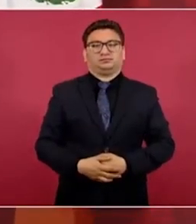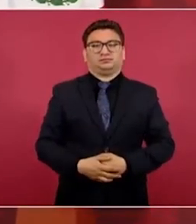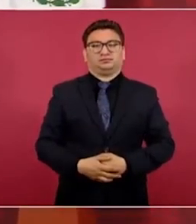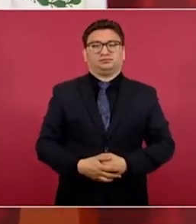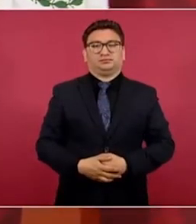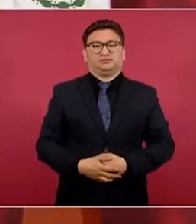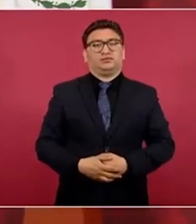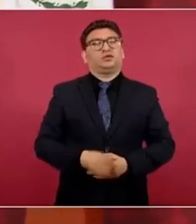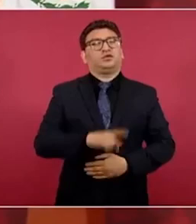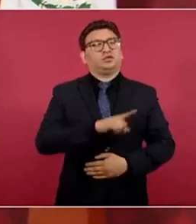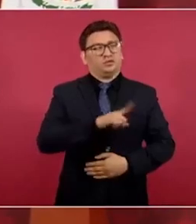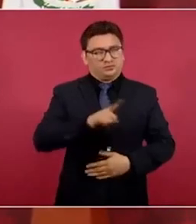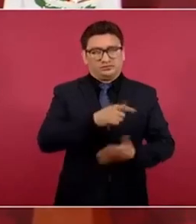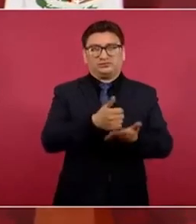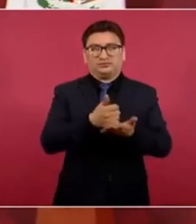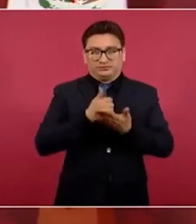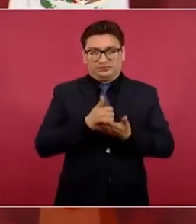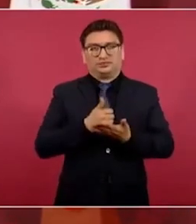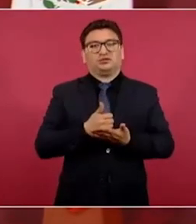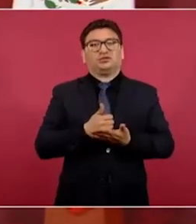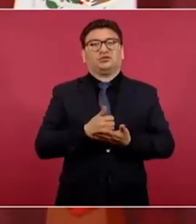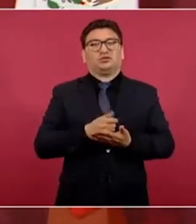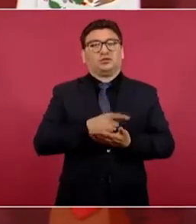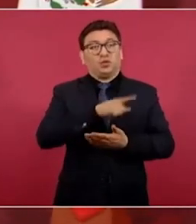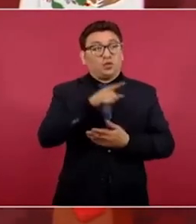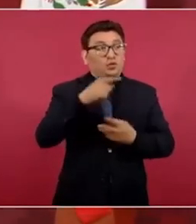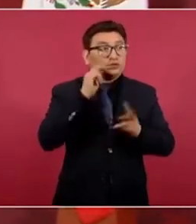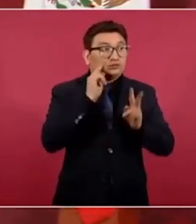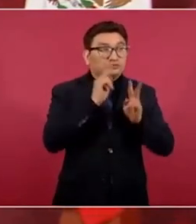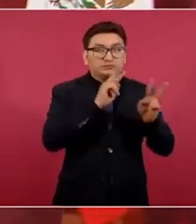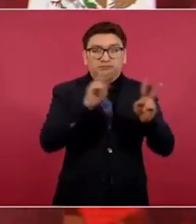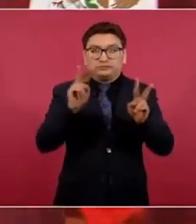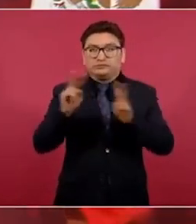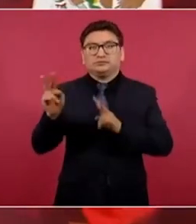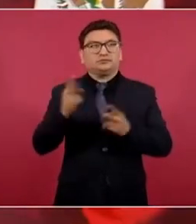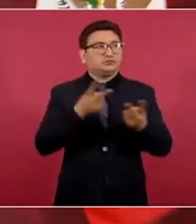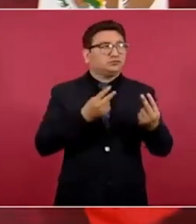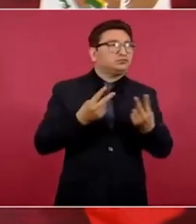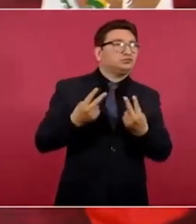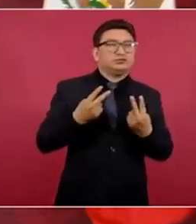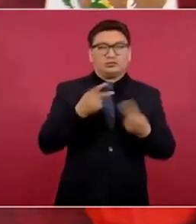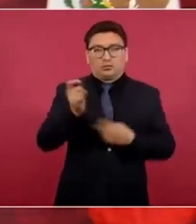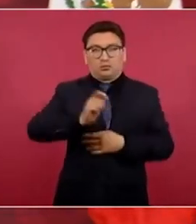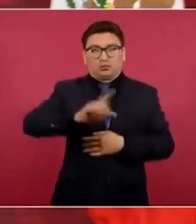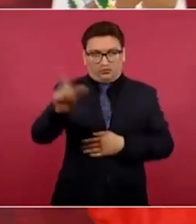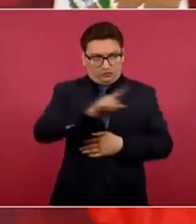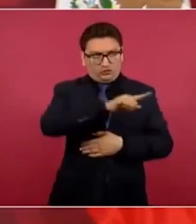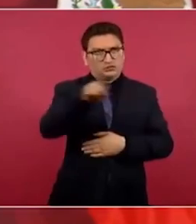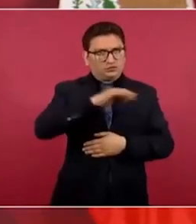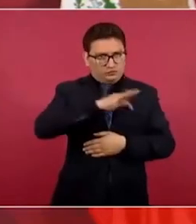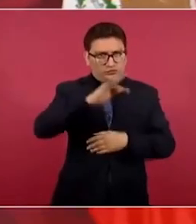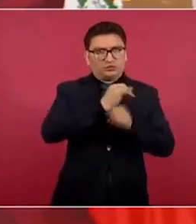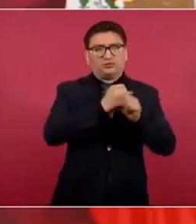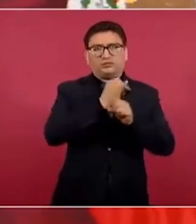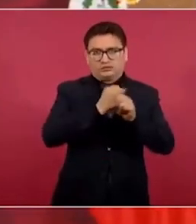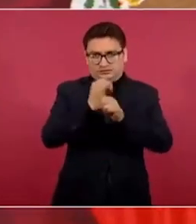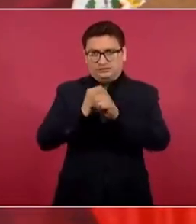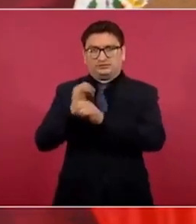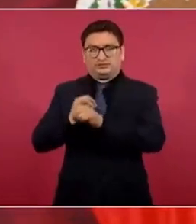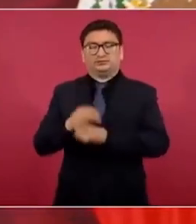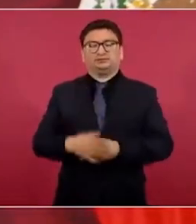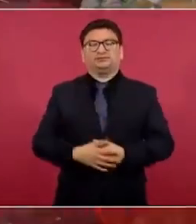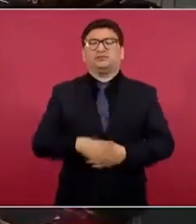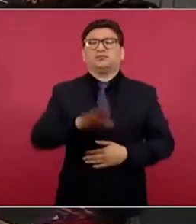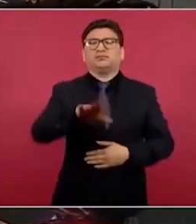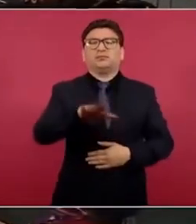Ayuden ustedes, que son mirones profesionales, a hacer la investigación. Presidente,